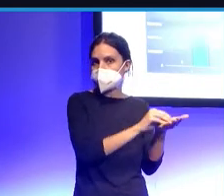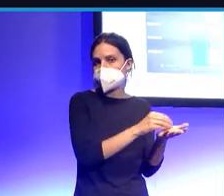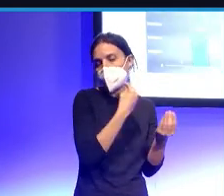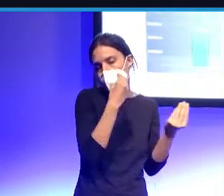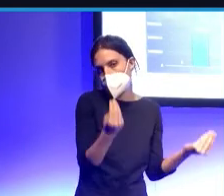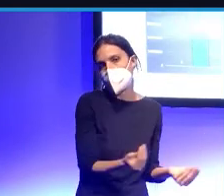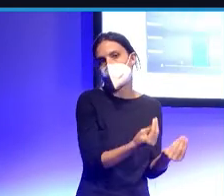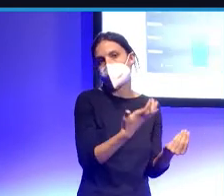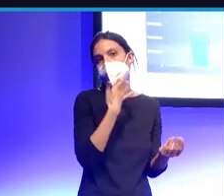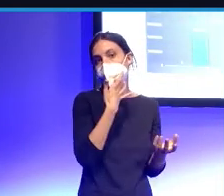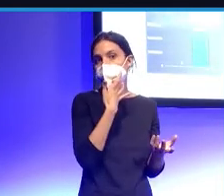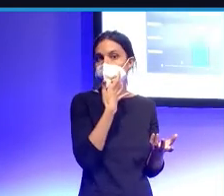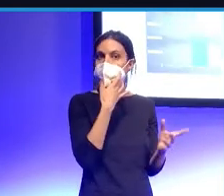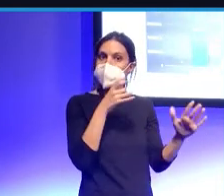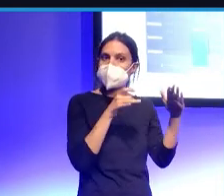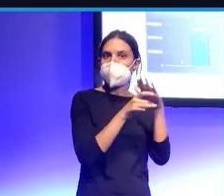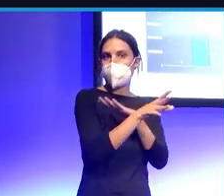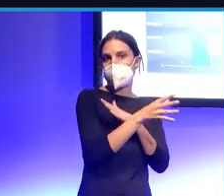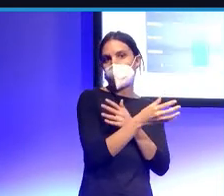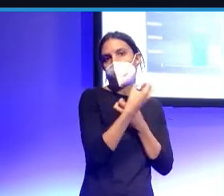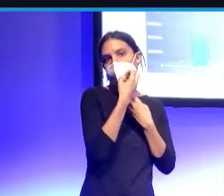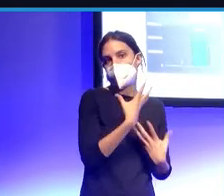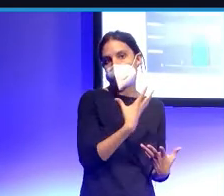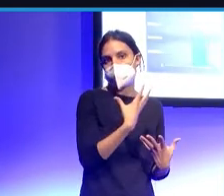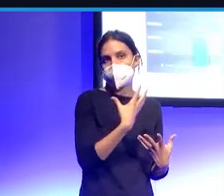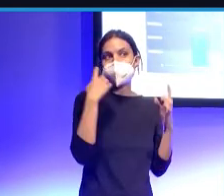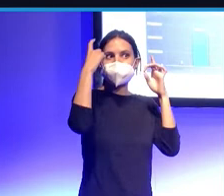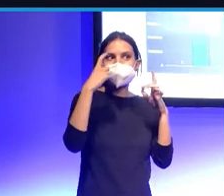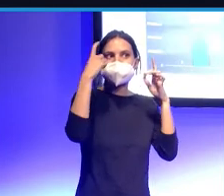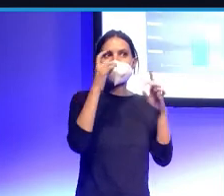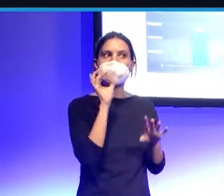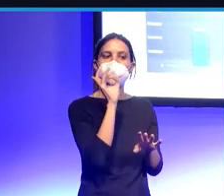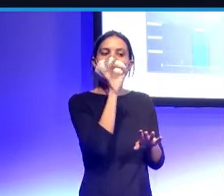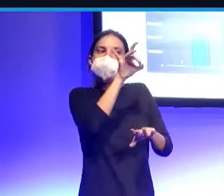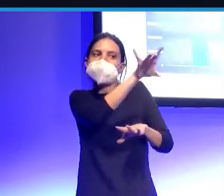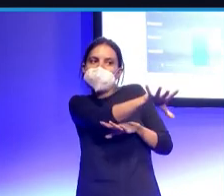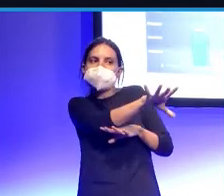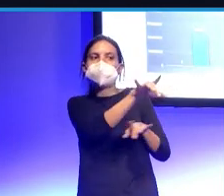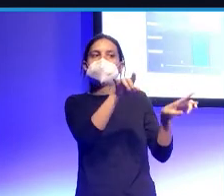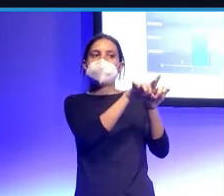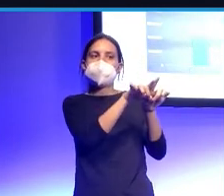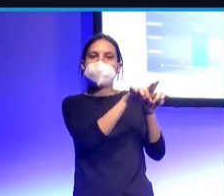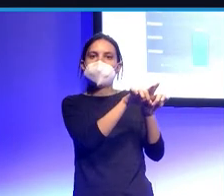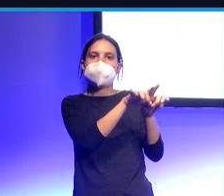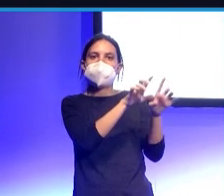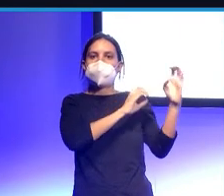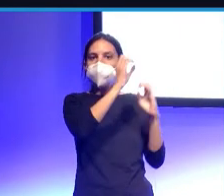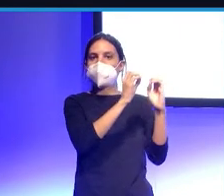probabilidad de gol, ¿no? Intentar que los tiros que haga un equipo pues sean, te hagan un mayor porcentaje de acierto.